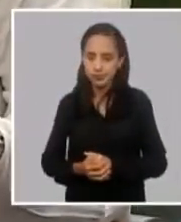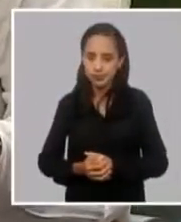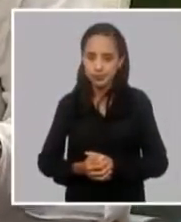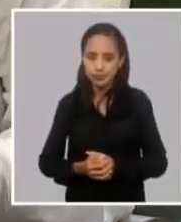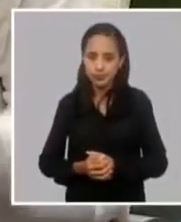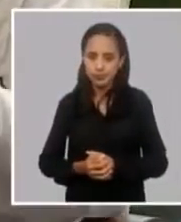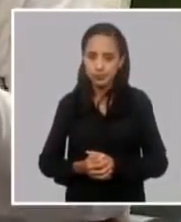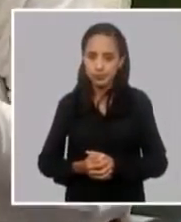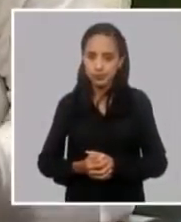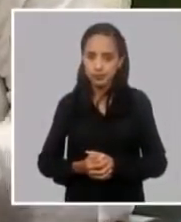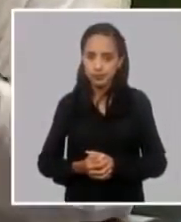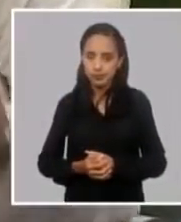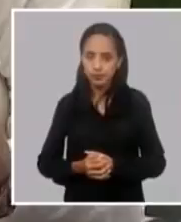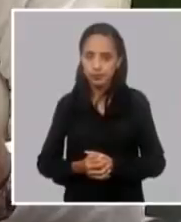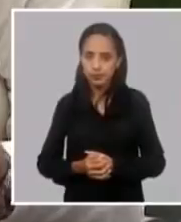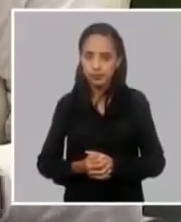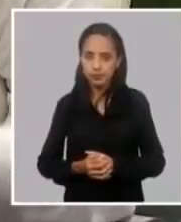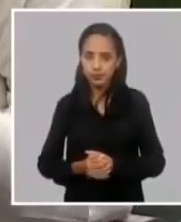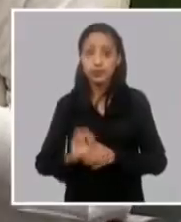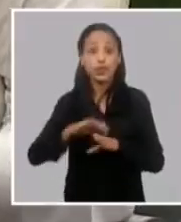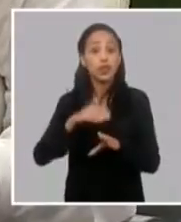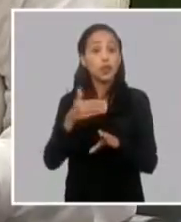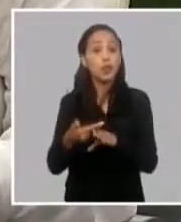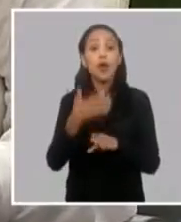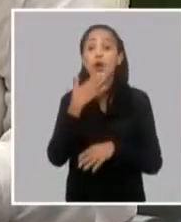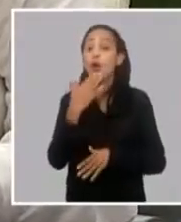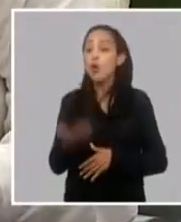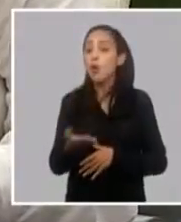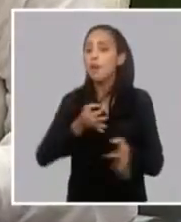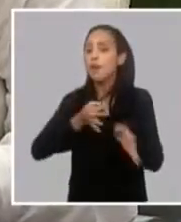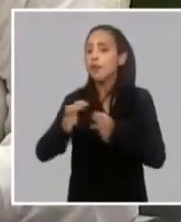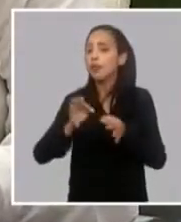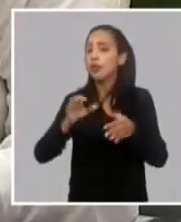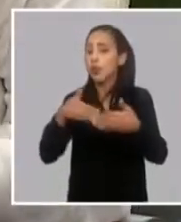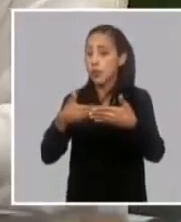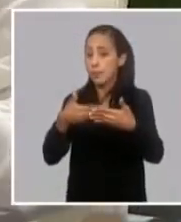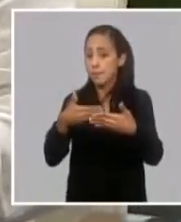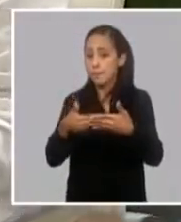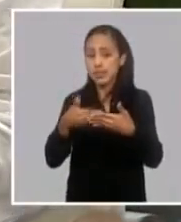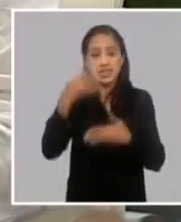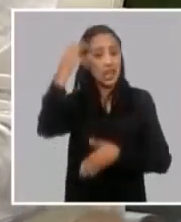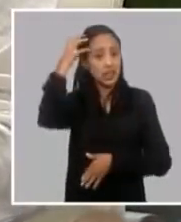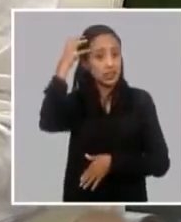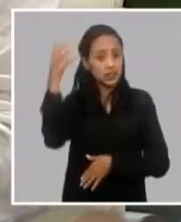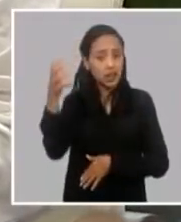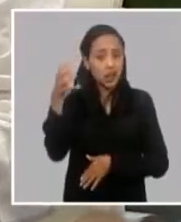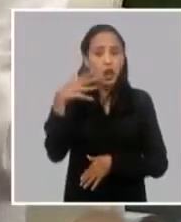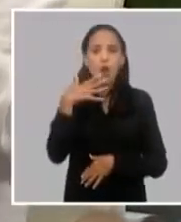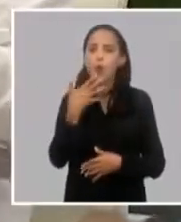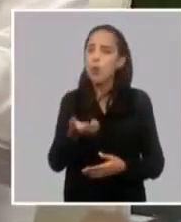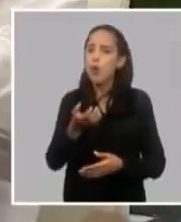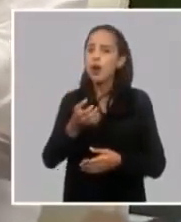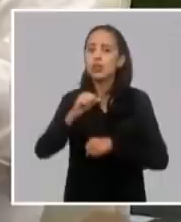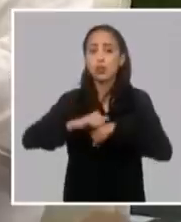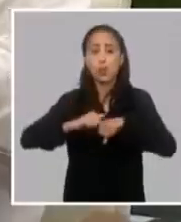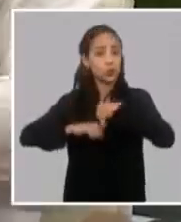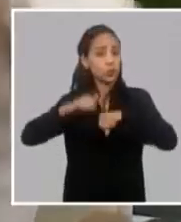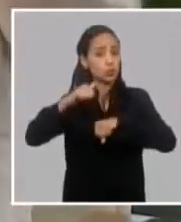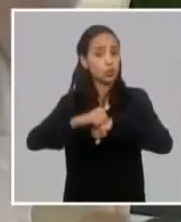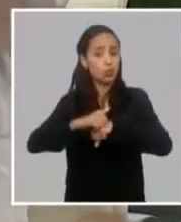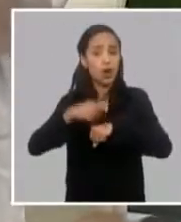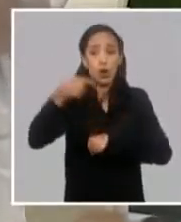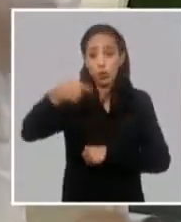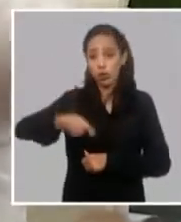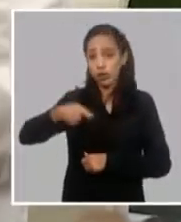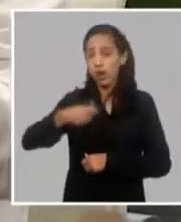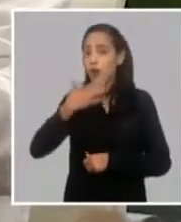consensuado de una cómo operará una micro, pequeña y mediana empresa estatal cuál será su estructura jurídica y cuál será su relación